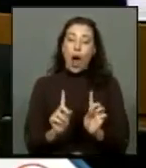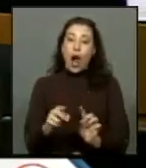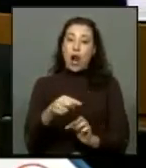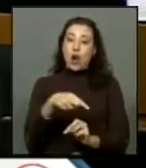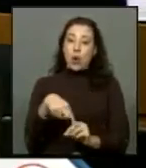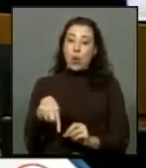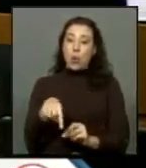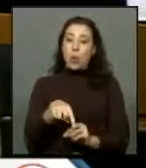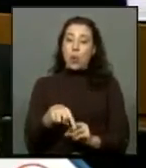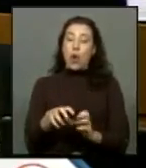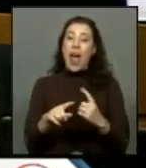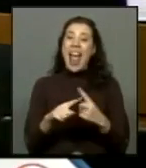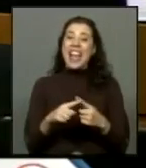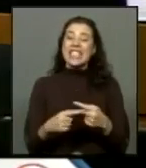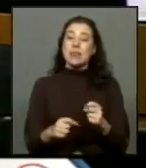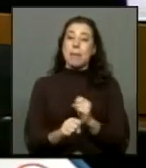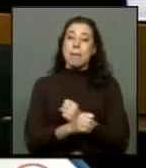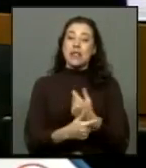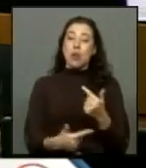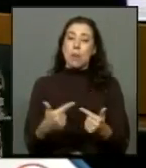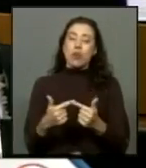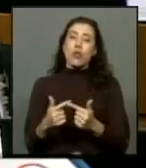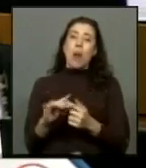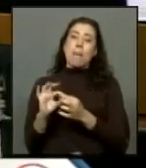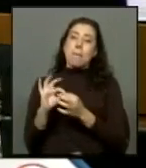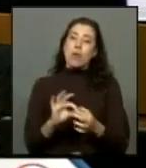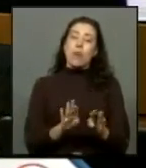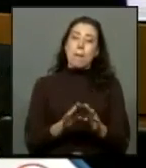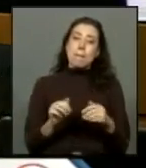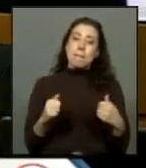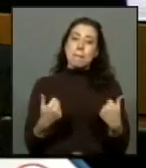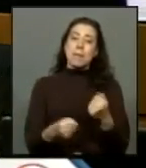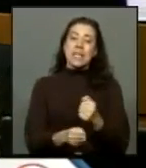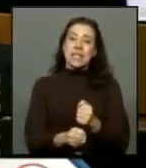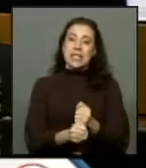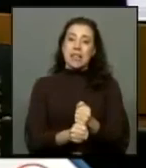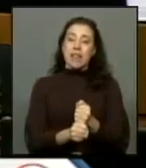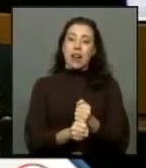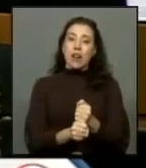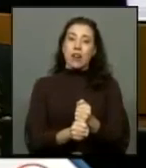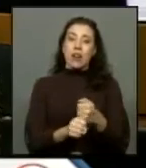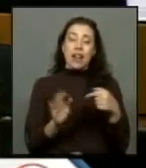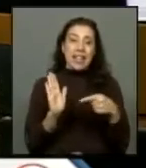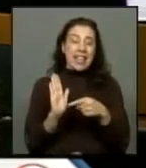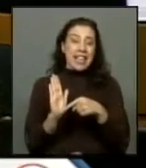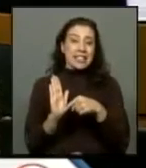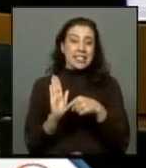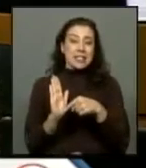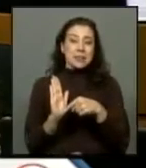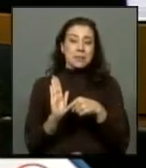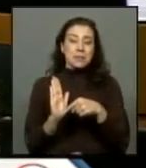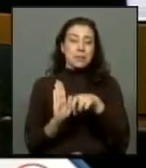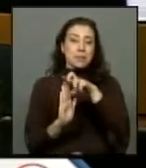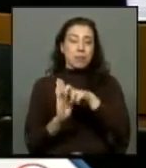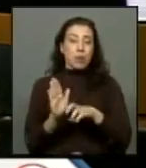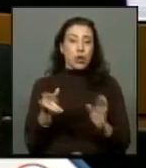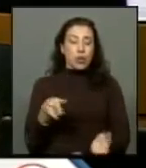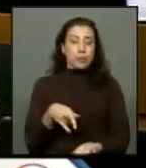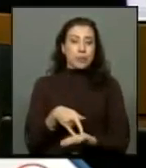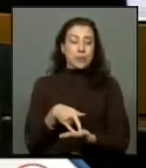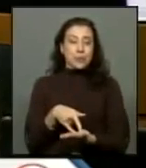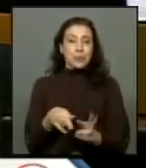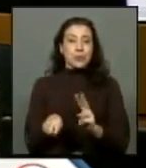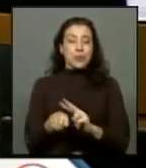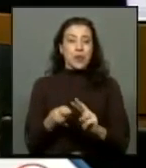son parte de los expresos políticos que motivaron la mesa de trabajo y el envío del presente proyecto de ley